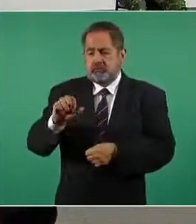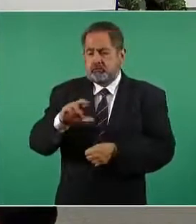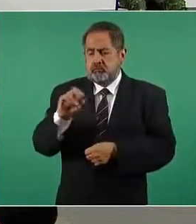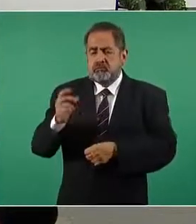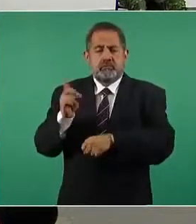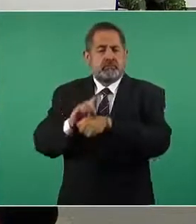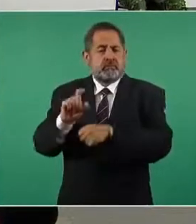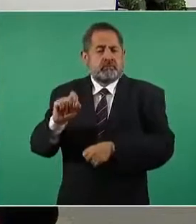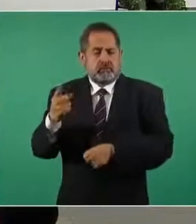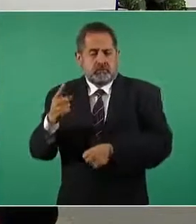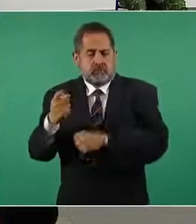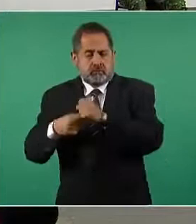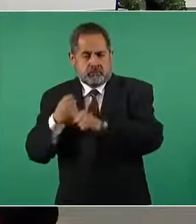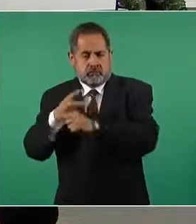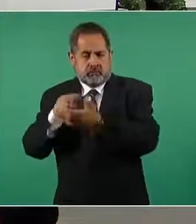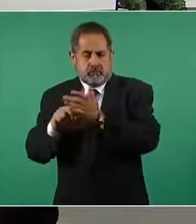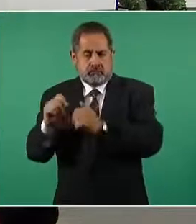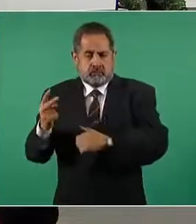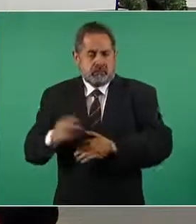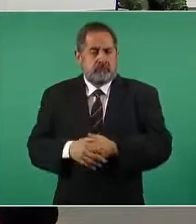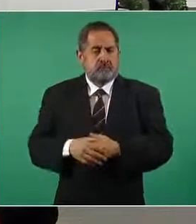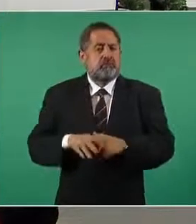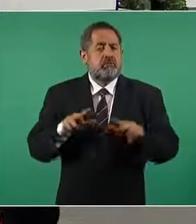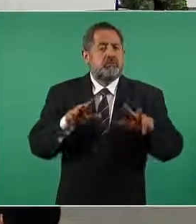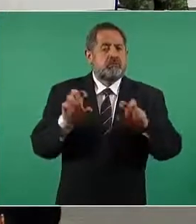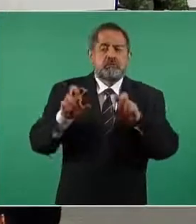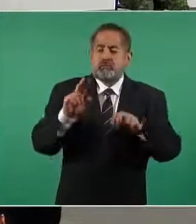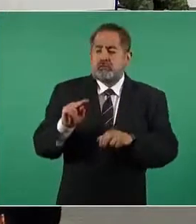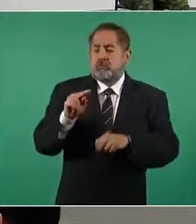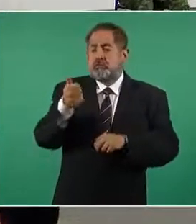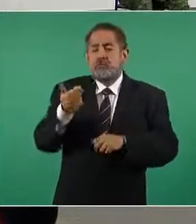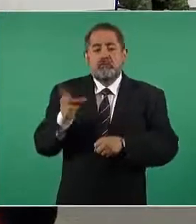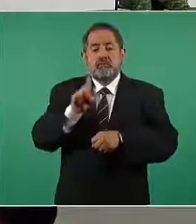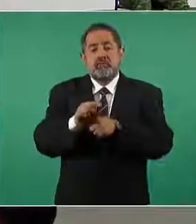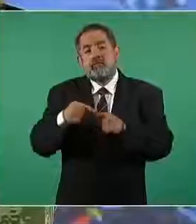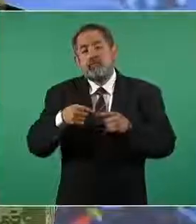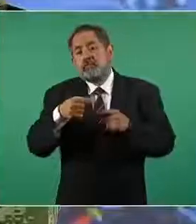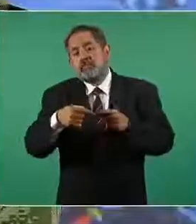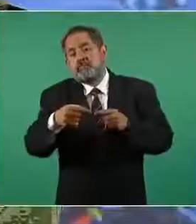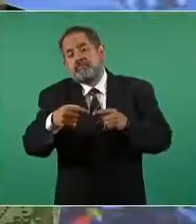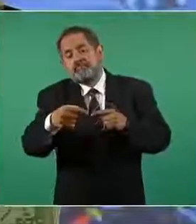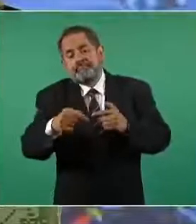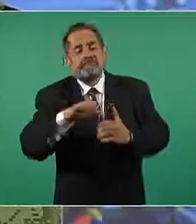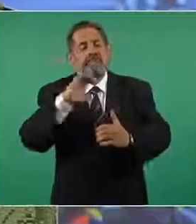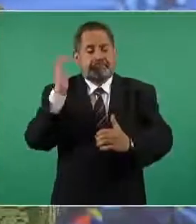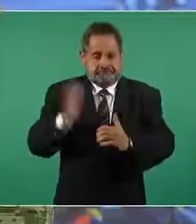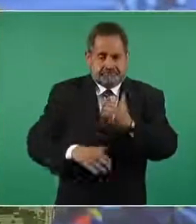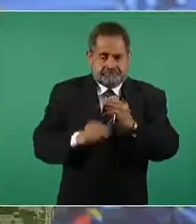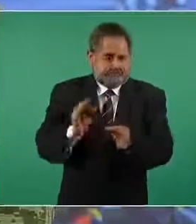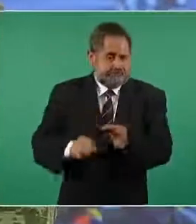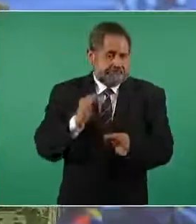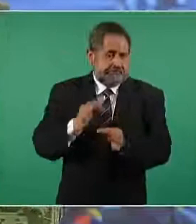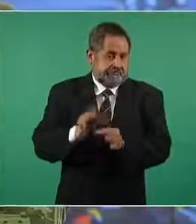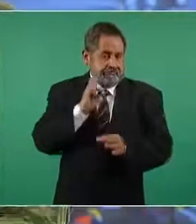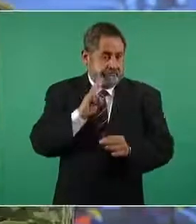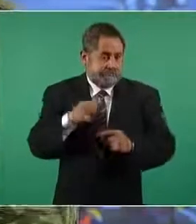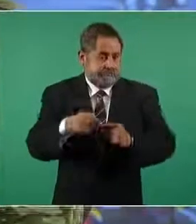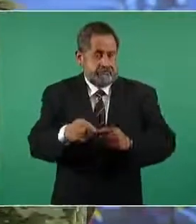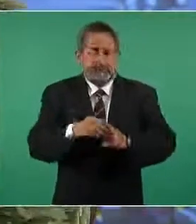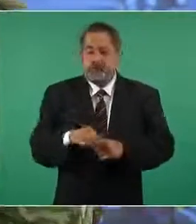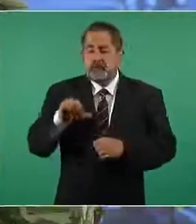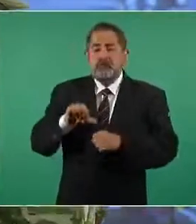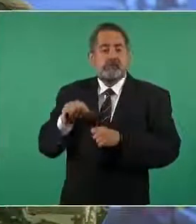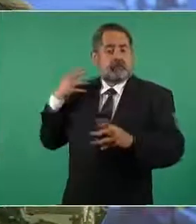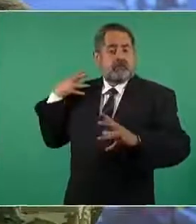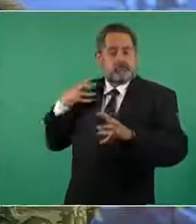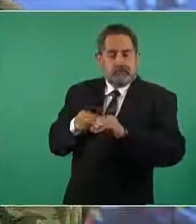2022 tenemos 886 días para cumplir con la ejecución de este proyecto al día de hoy